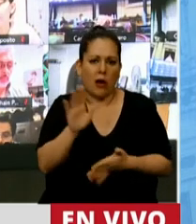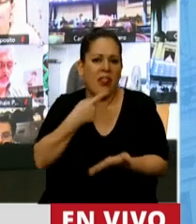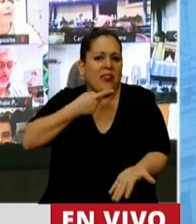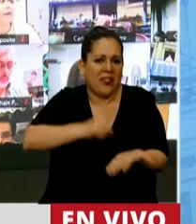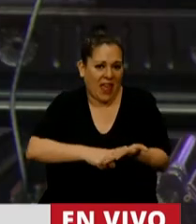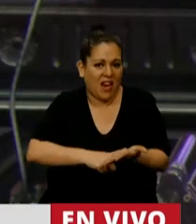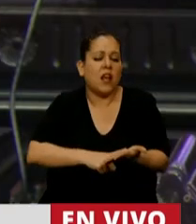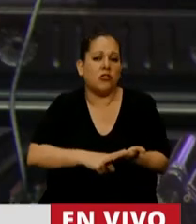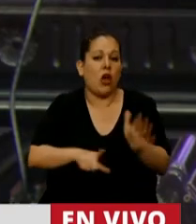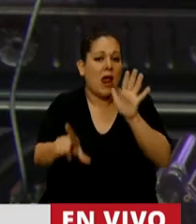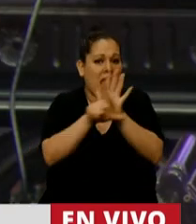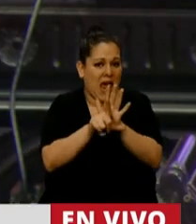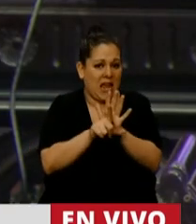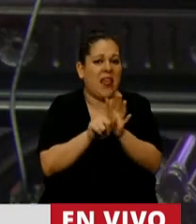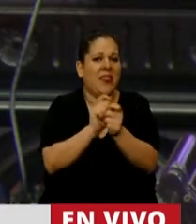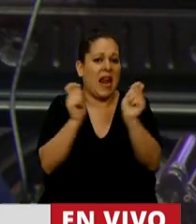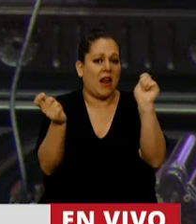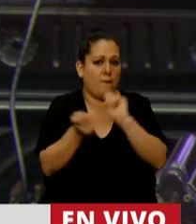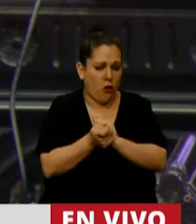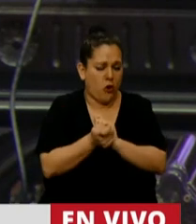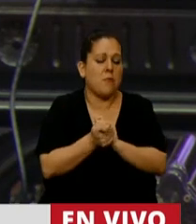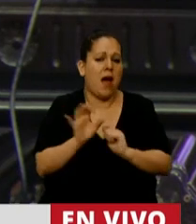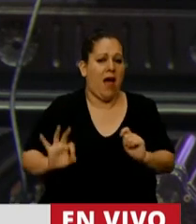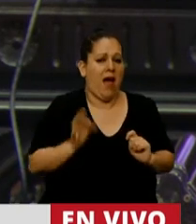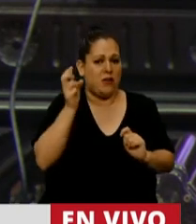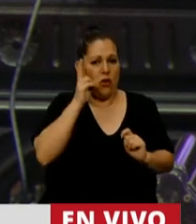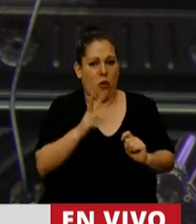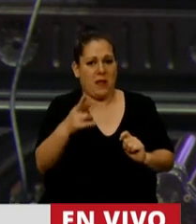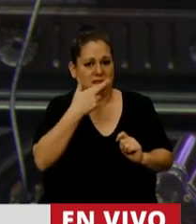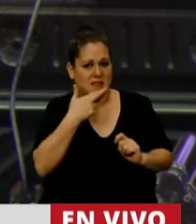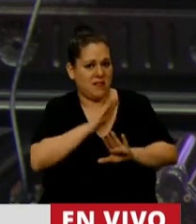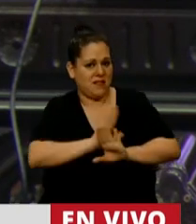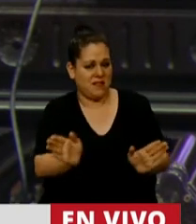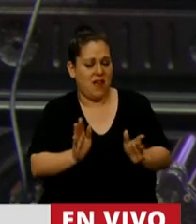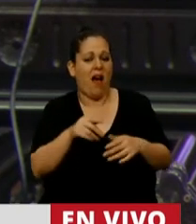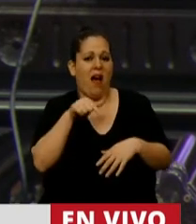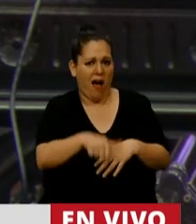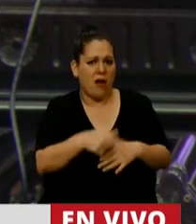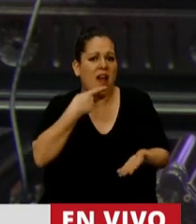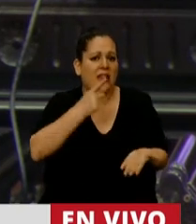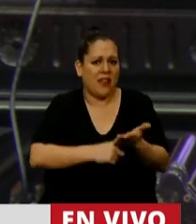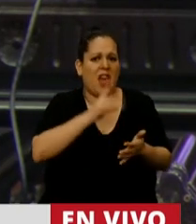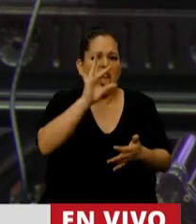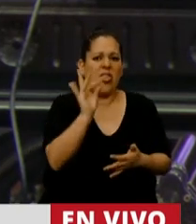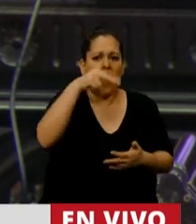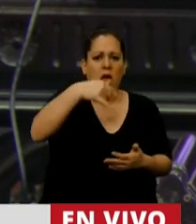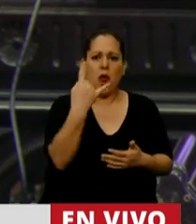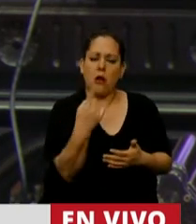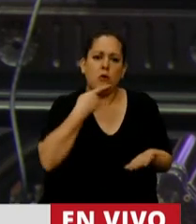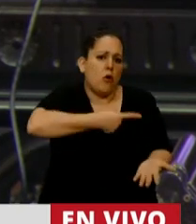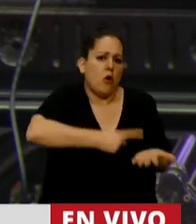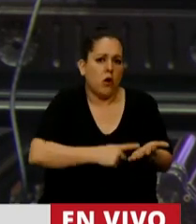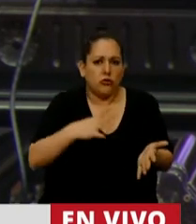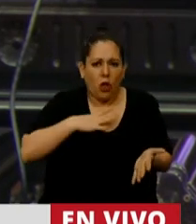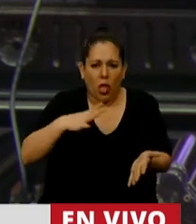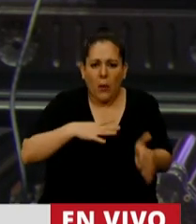decreto la ley de reforma, la ley que reformamos en el año 2017, que se haya hecho por decreto que todavía no tengamos una